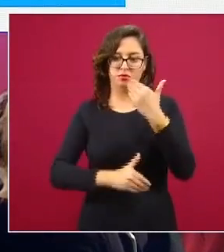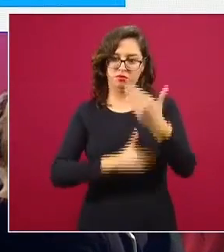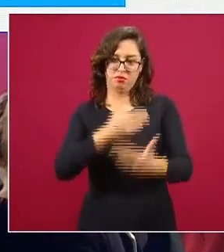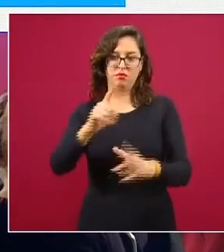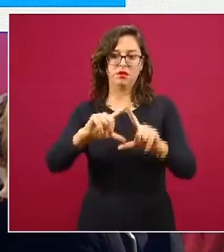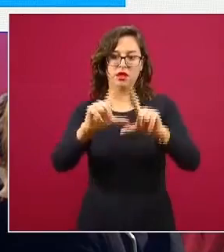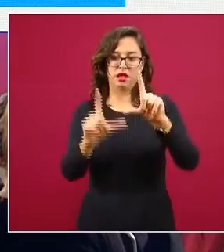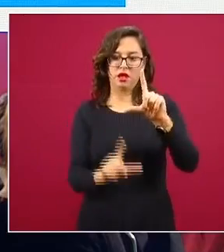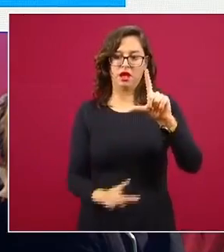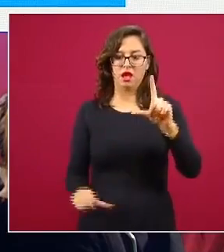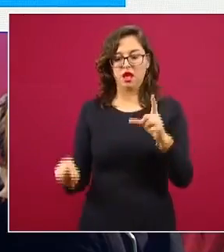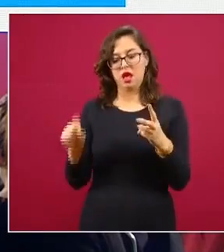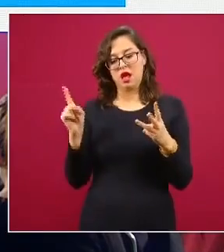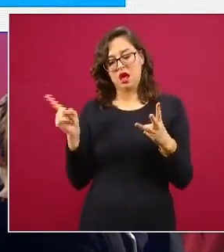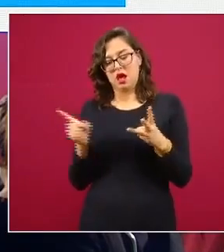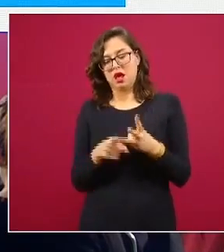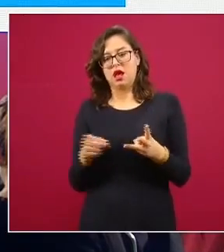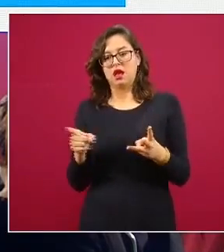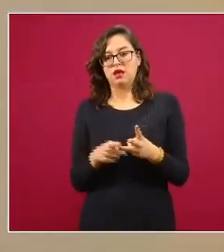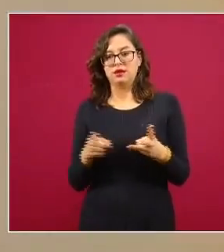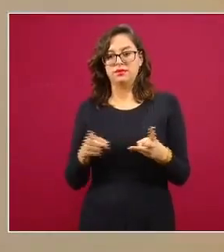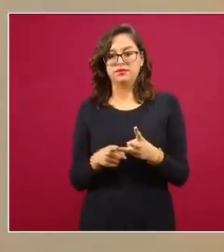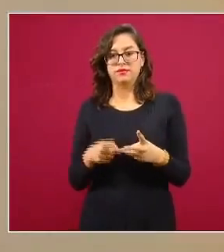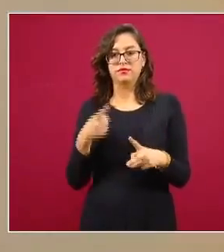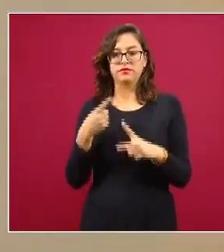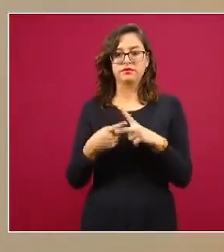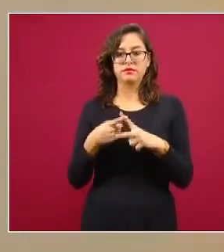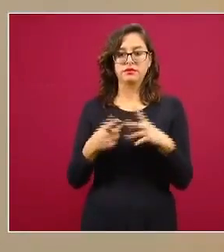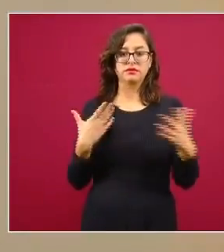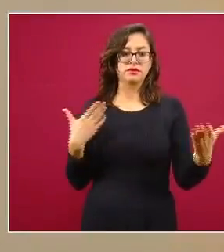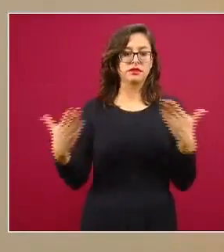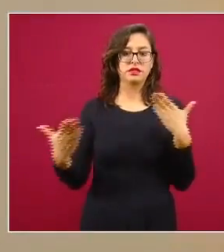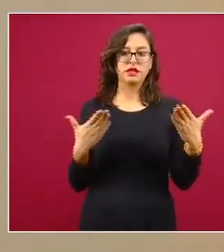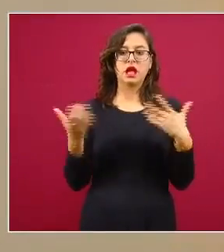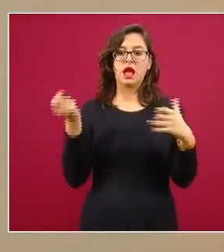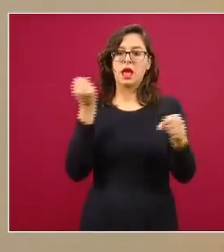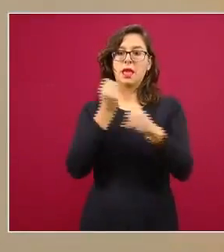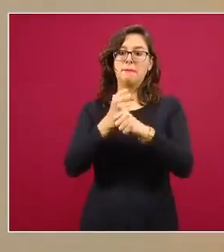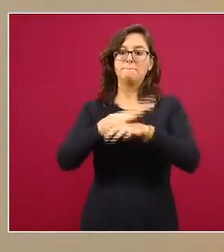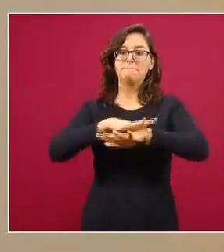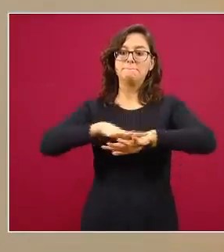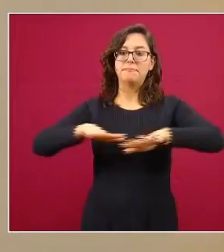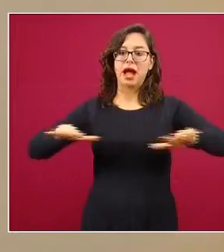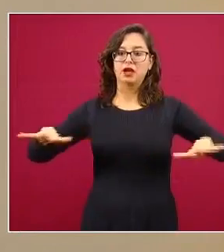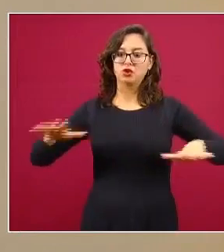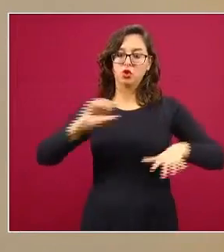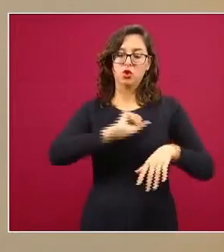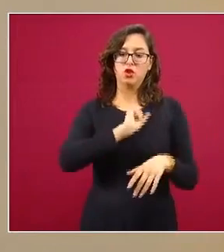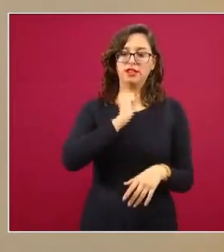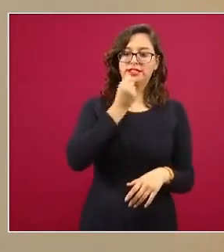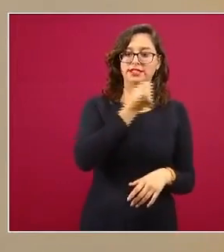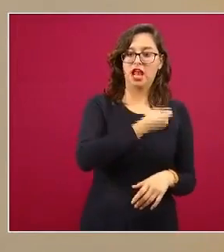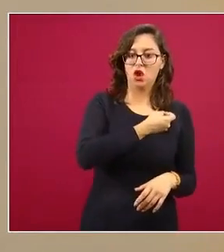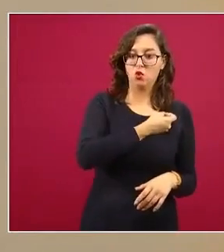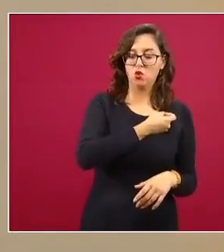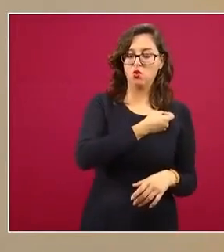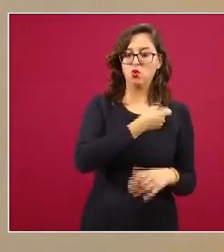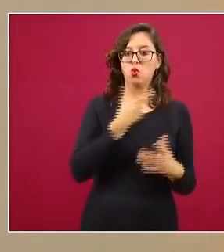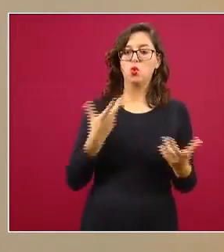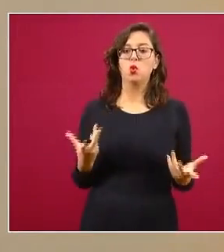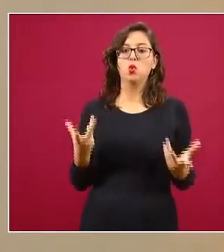Y tres, ahí medir y comparar el impacto de las medidas de salud pública que están